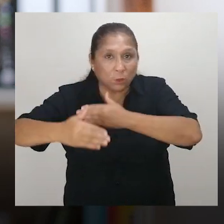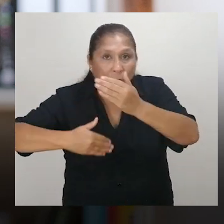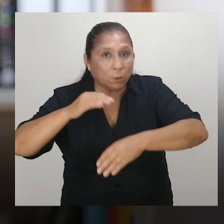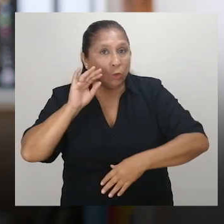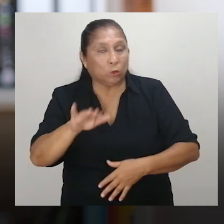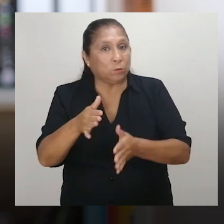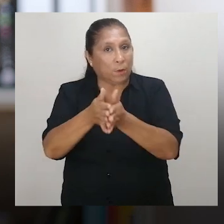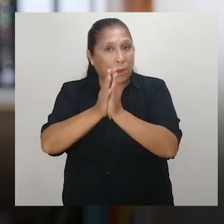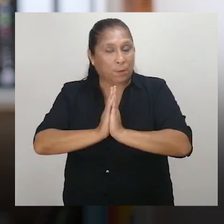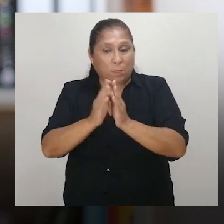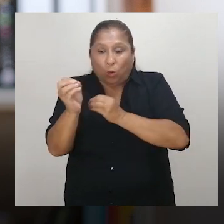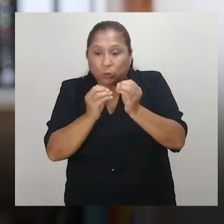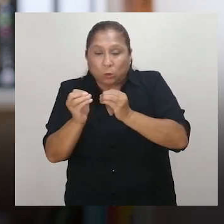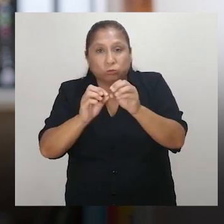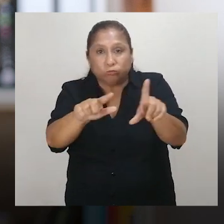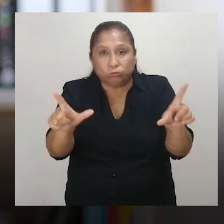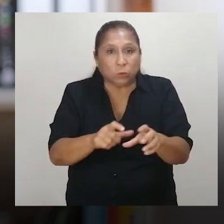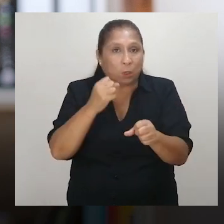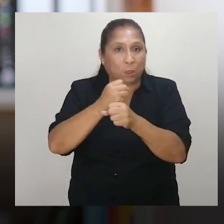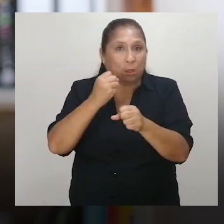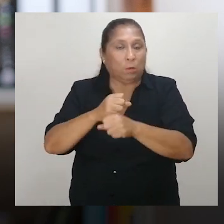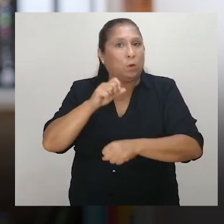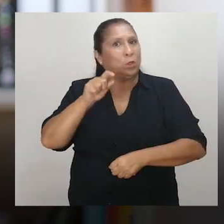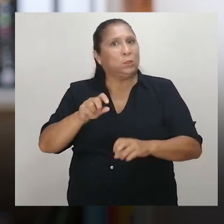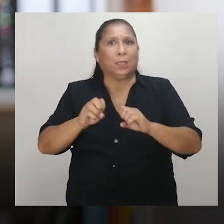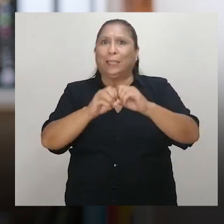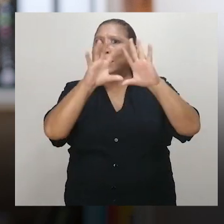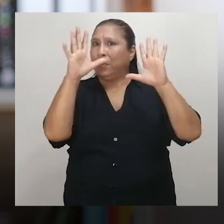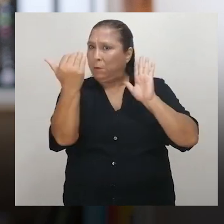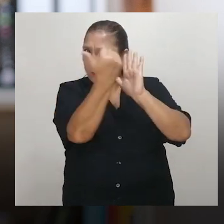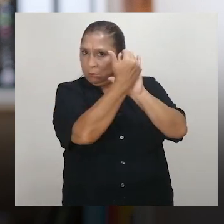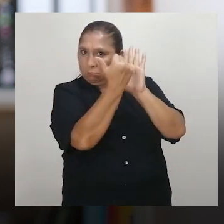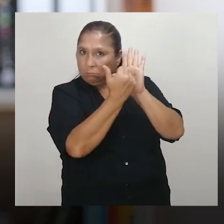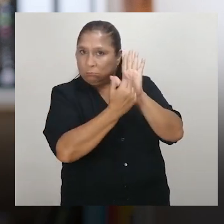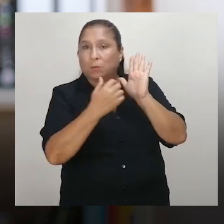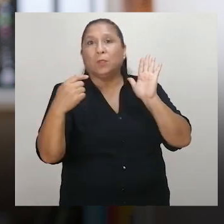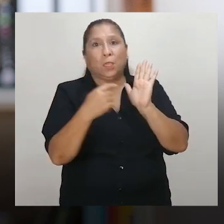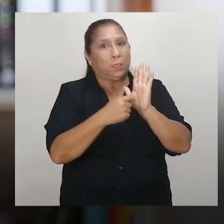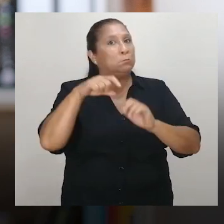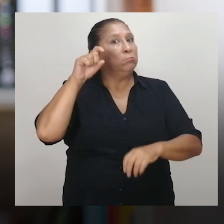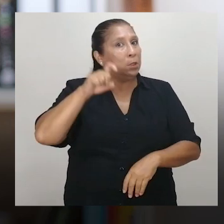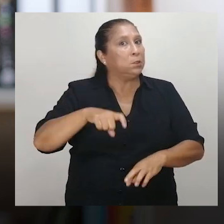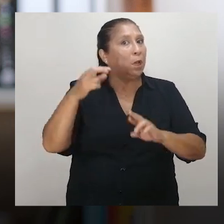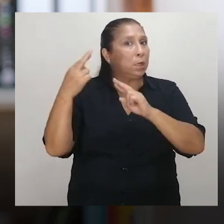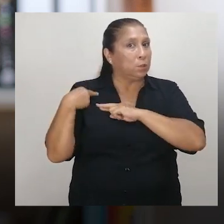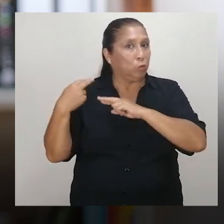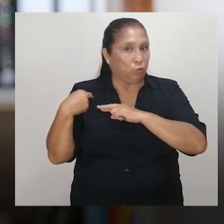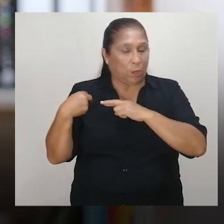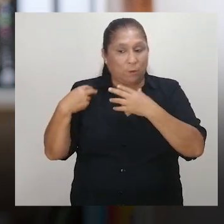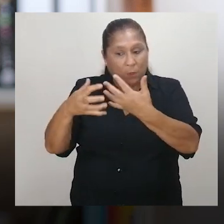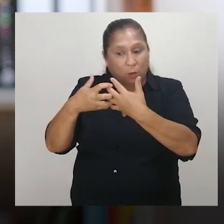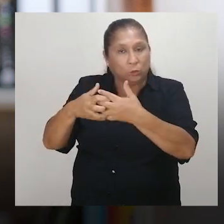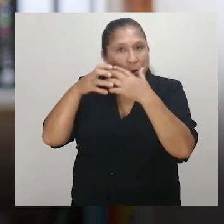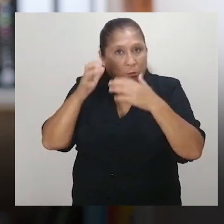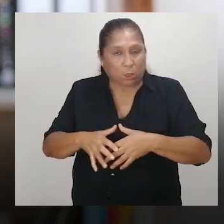competente. Los procedimientos para solicitar los ajustes razonables están claramente definidos y es deber de las y los